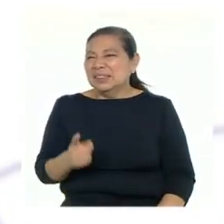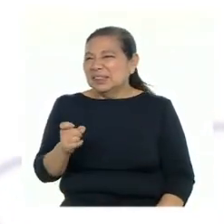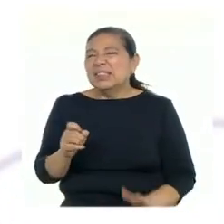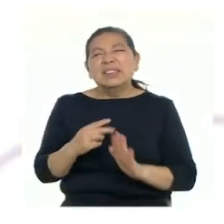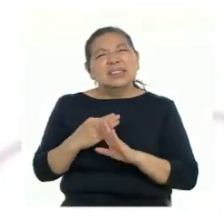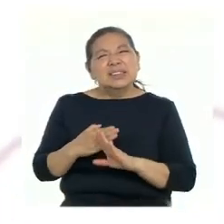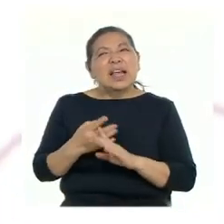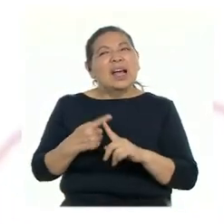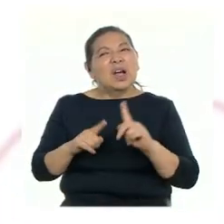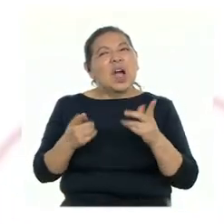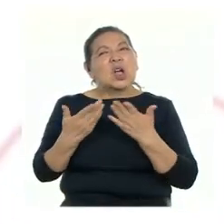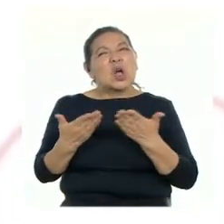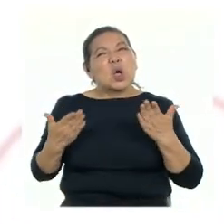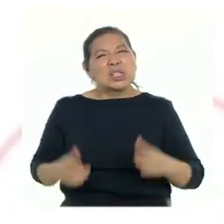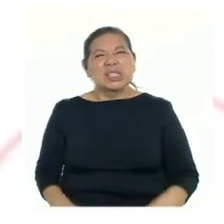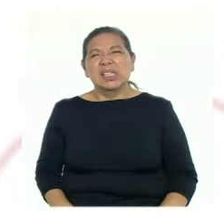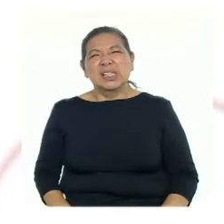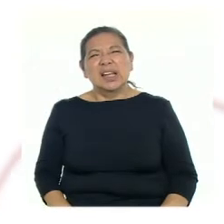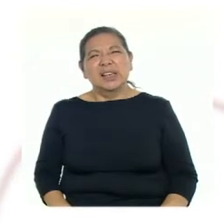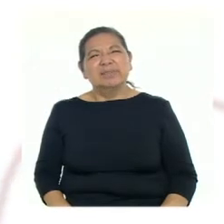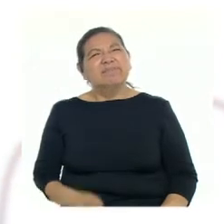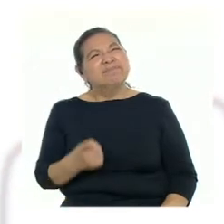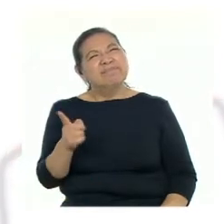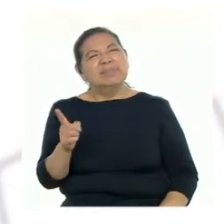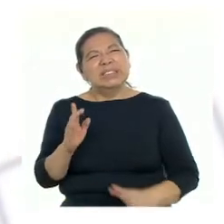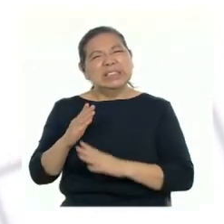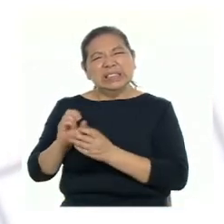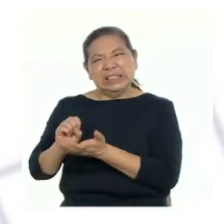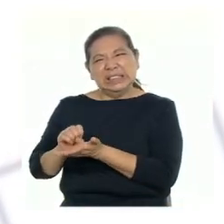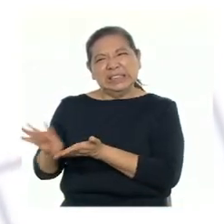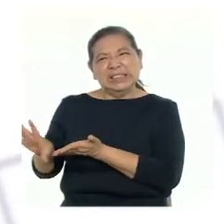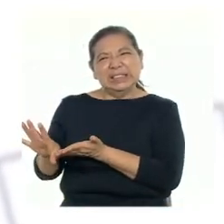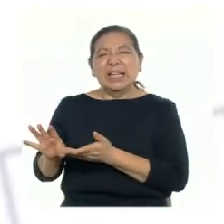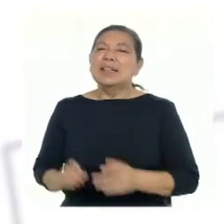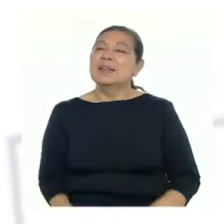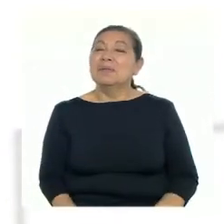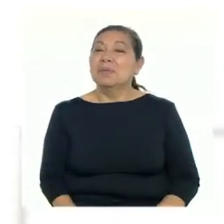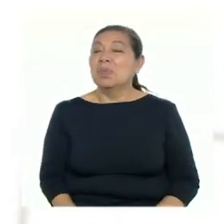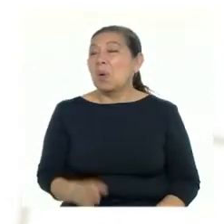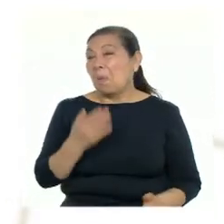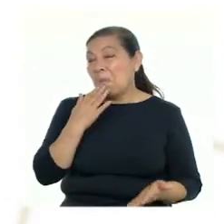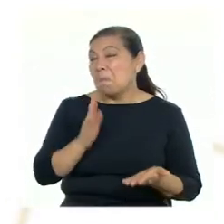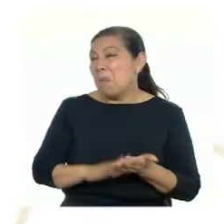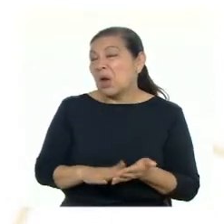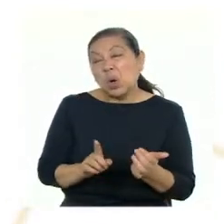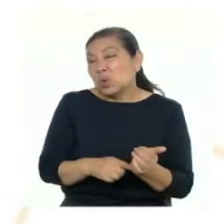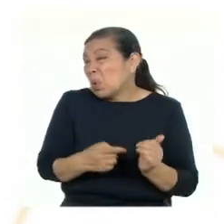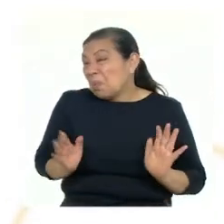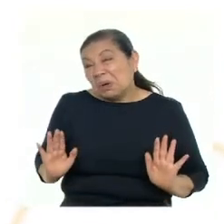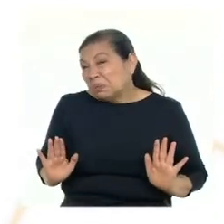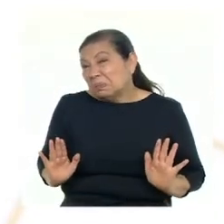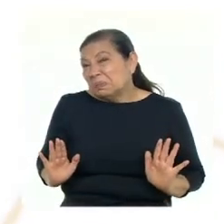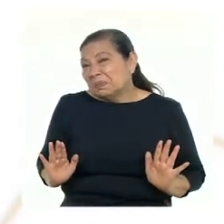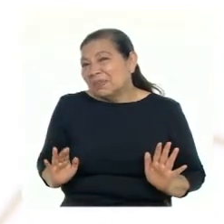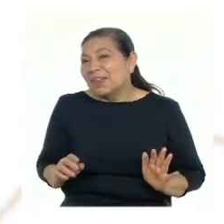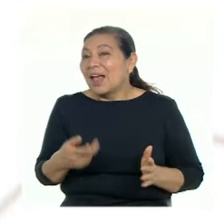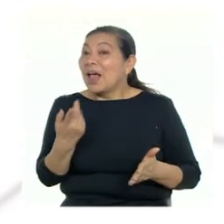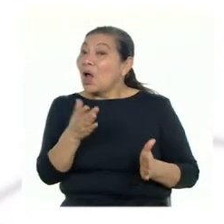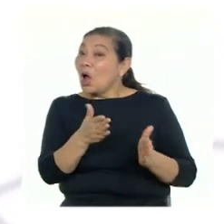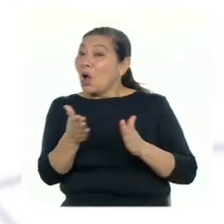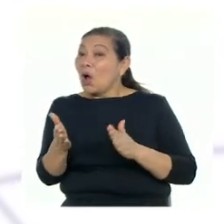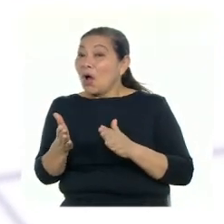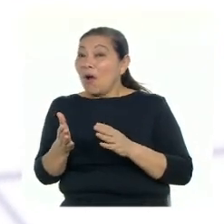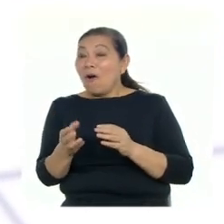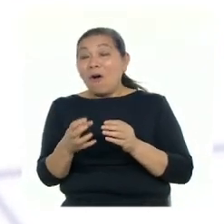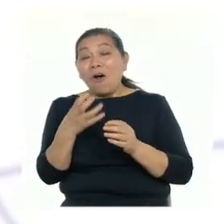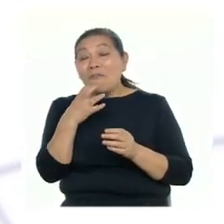representan aquellas cosas de las que queremos desprendernos. Un mal hábito, quizá. Y en la parte de